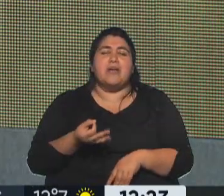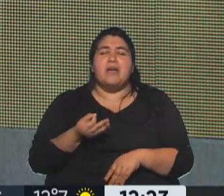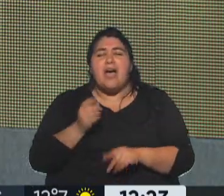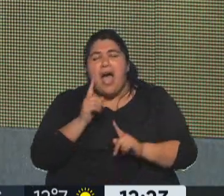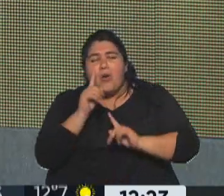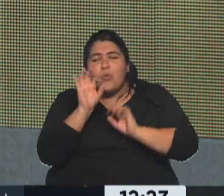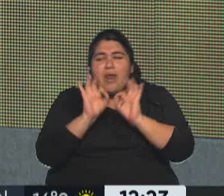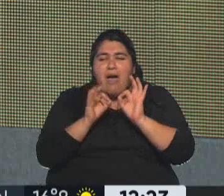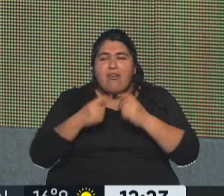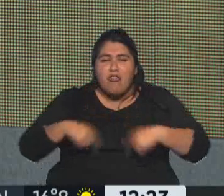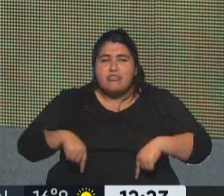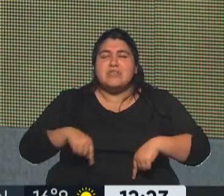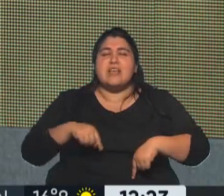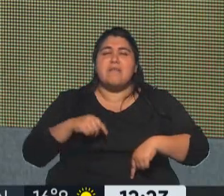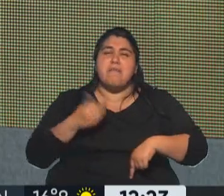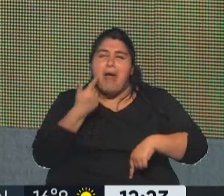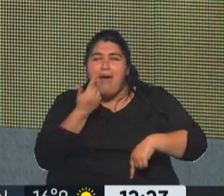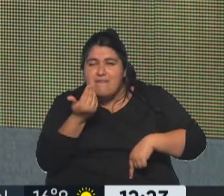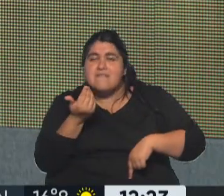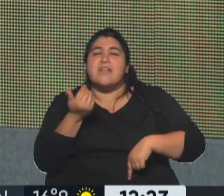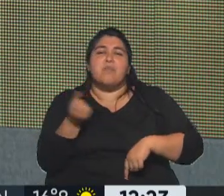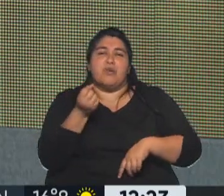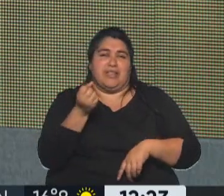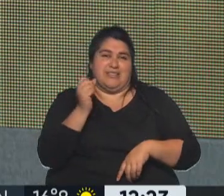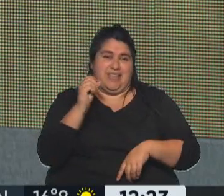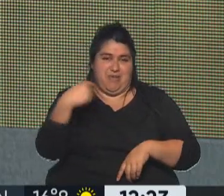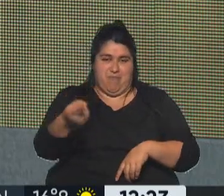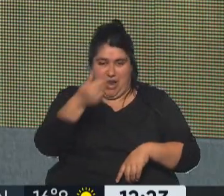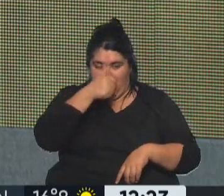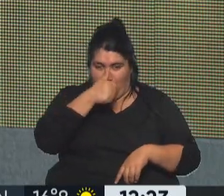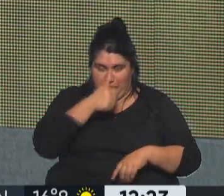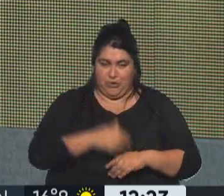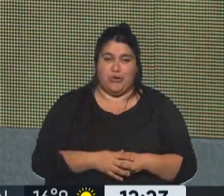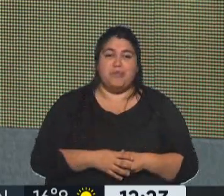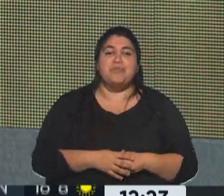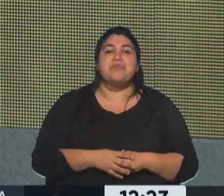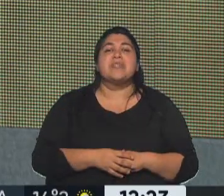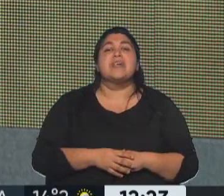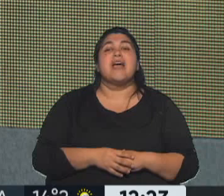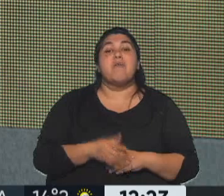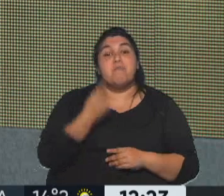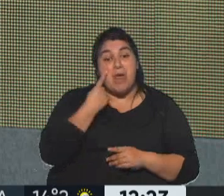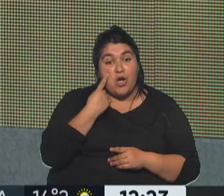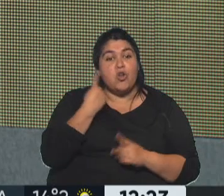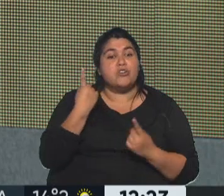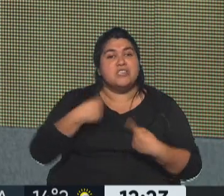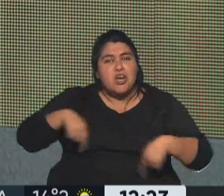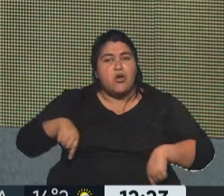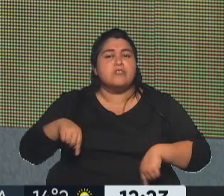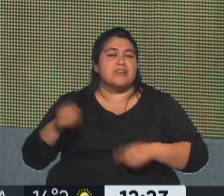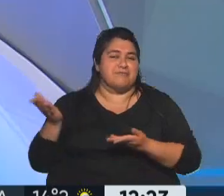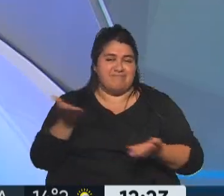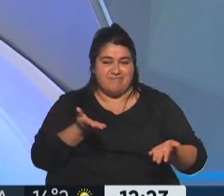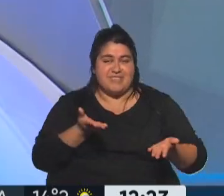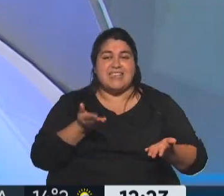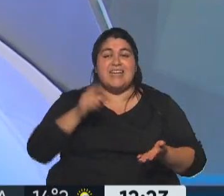que tenemos que tener claro, muy muy en cuenta para ese domingo y para conocer algunos de temas vinculados, claro, con las elecciones, ya recibimos